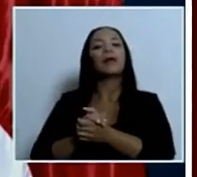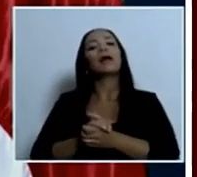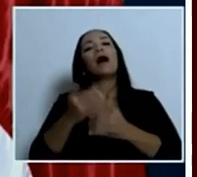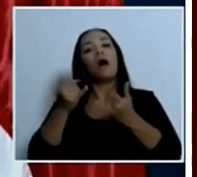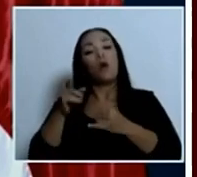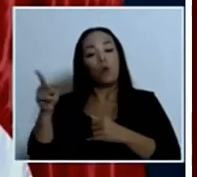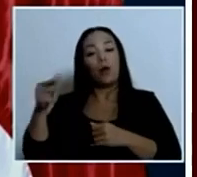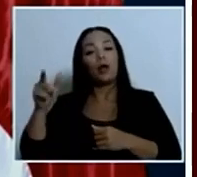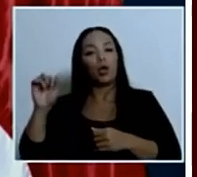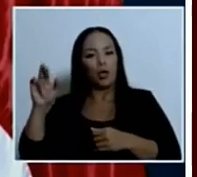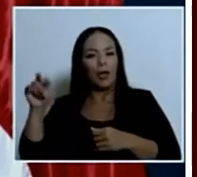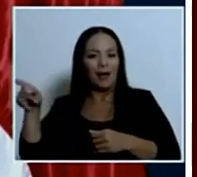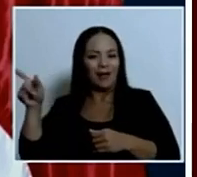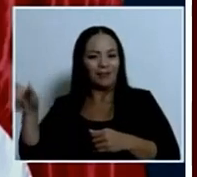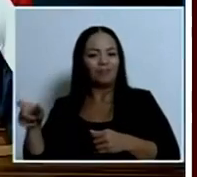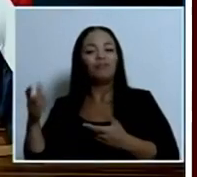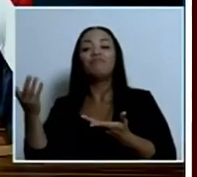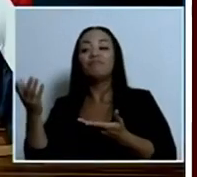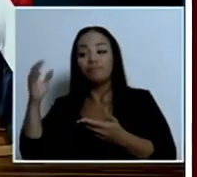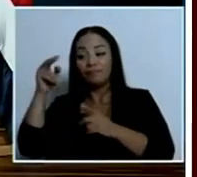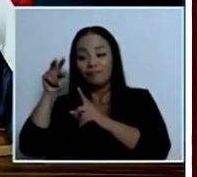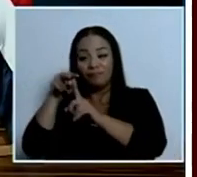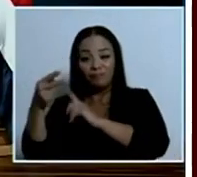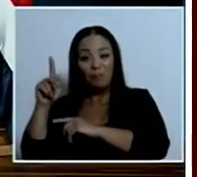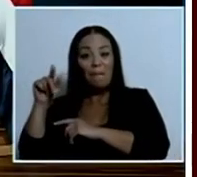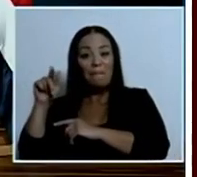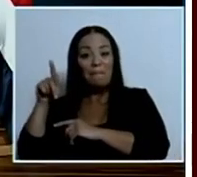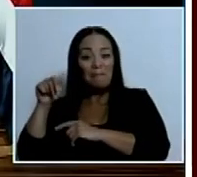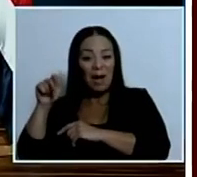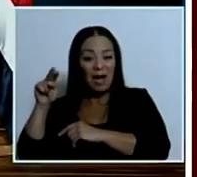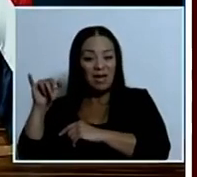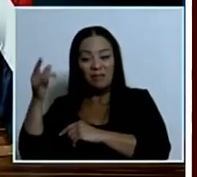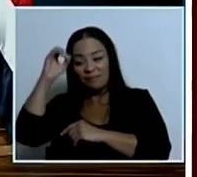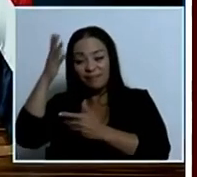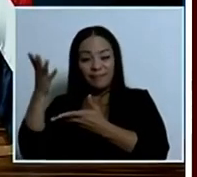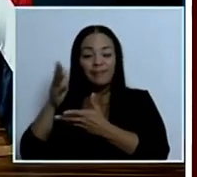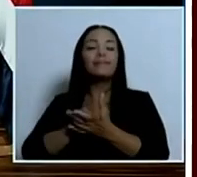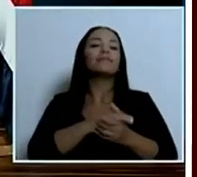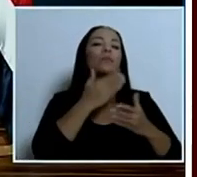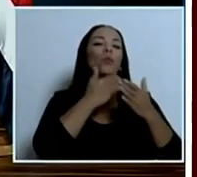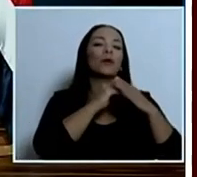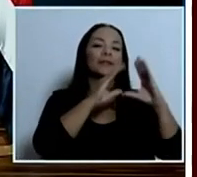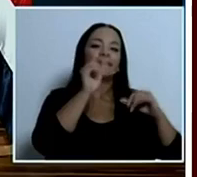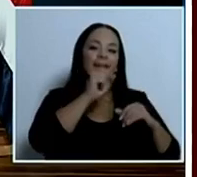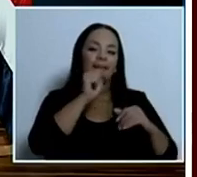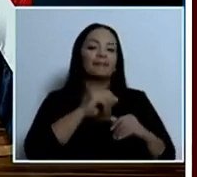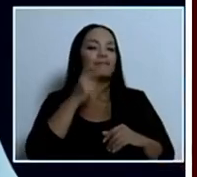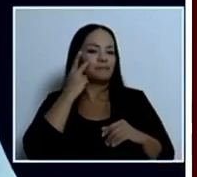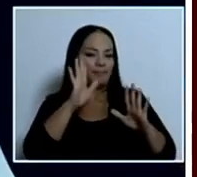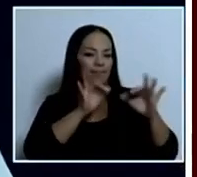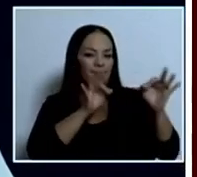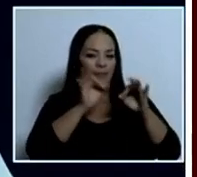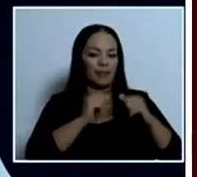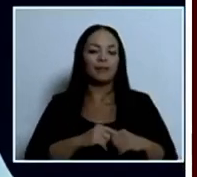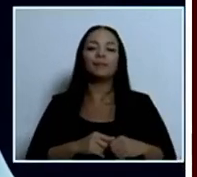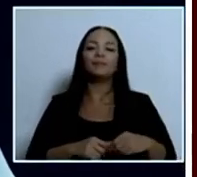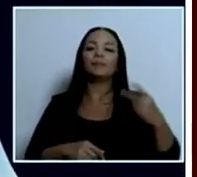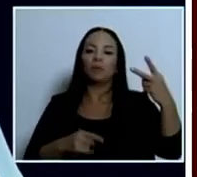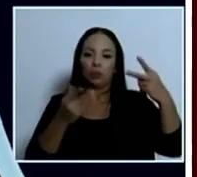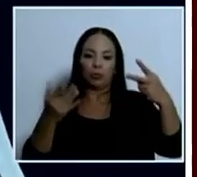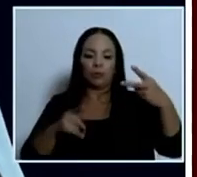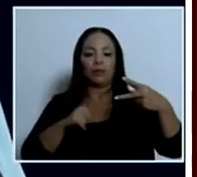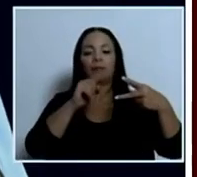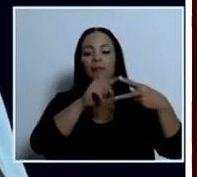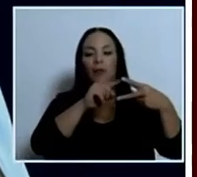cuál es la posición del PANI al respecto. Sí, buenas tardes. Voy a referirme en dos momentos. Tal vez en un primer momento